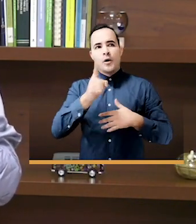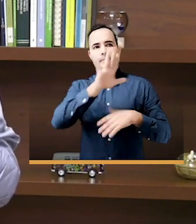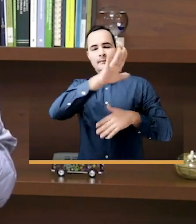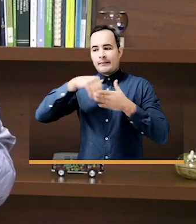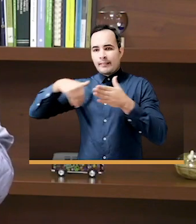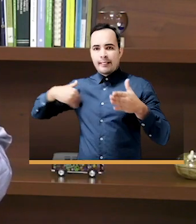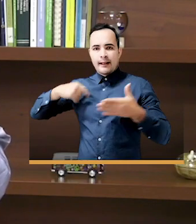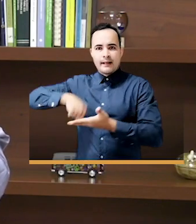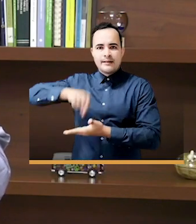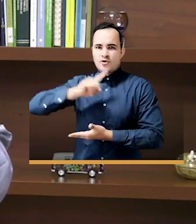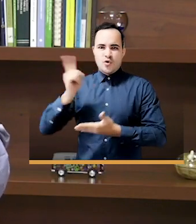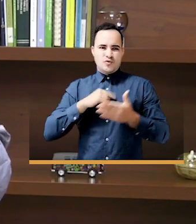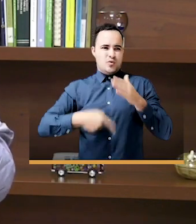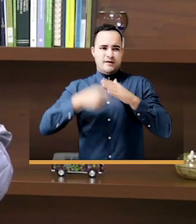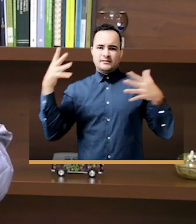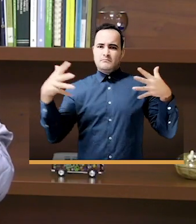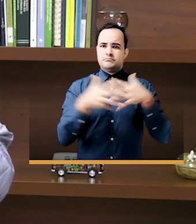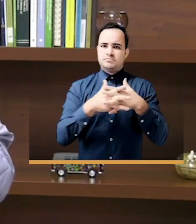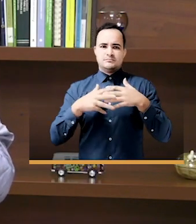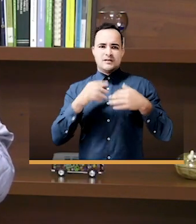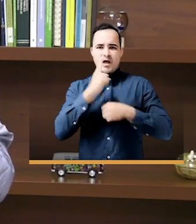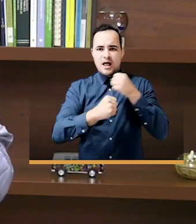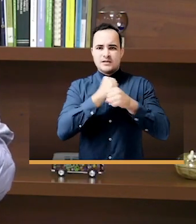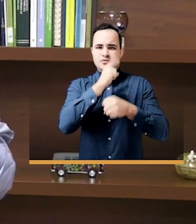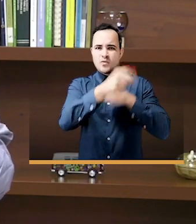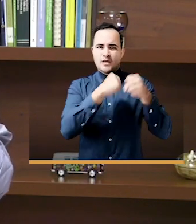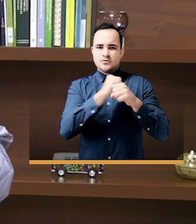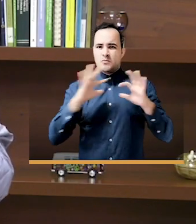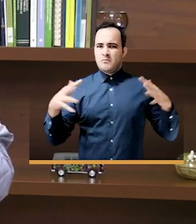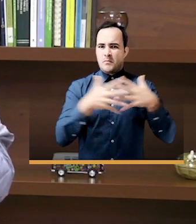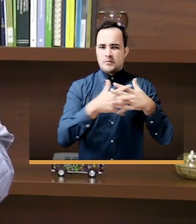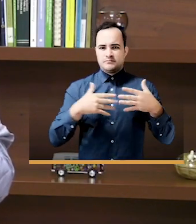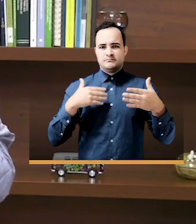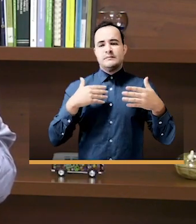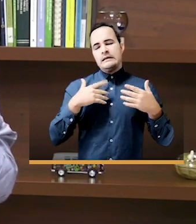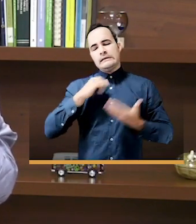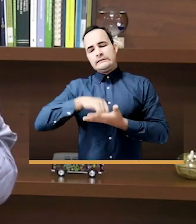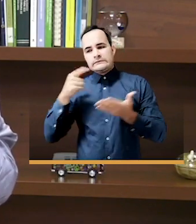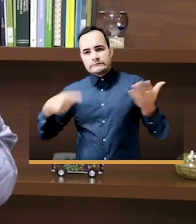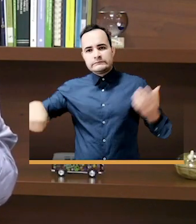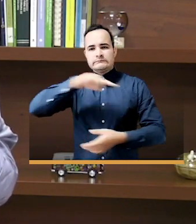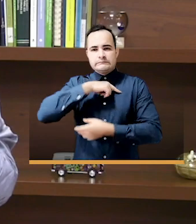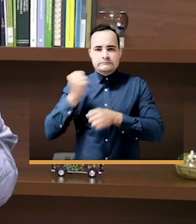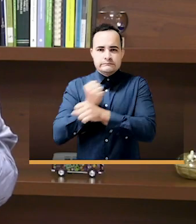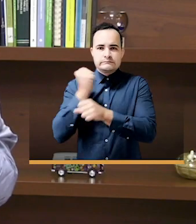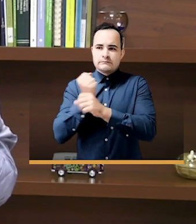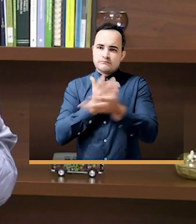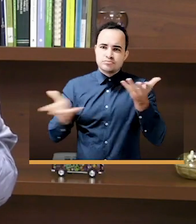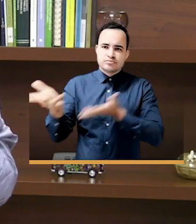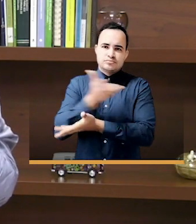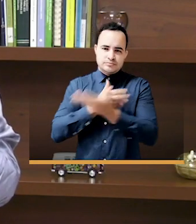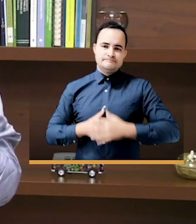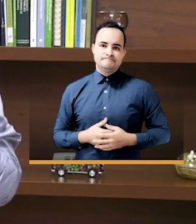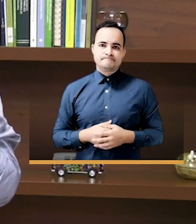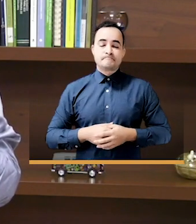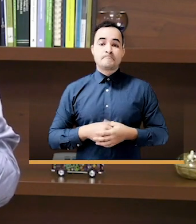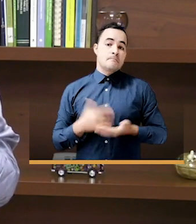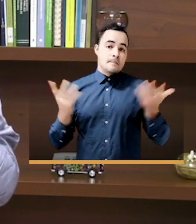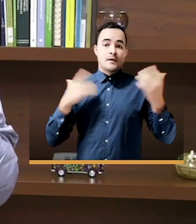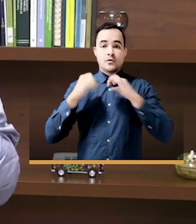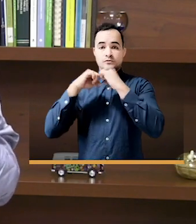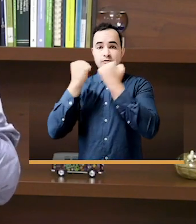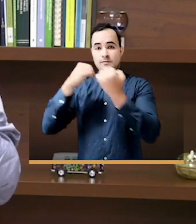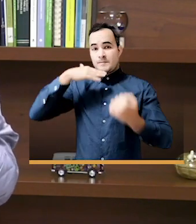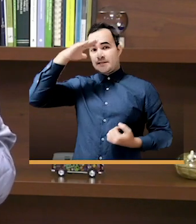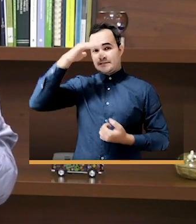de programas tan importantes como la seguridad alimentaria. Vamos a estar trabajando en estas extraordinarias porque